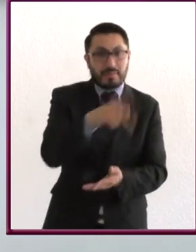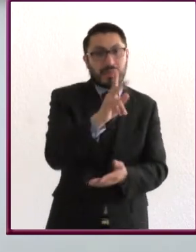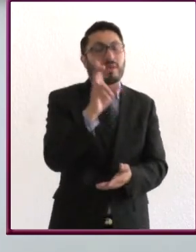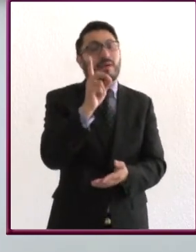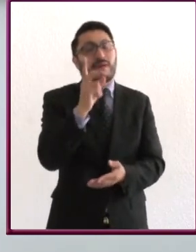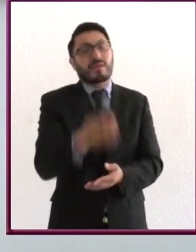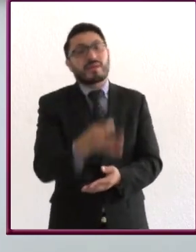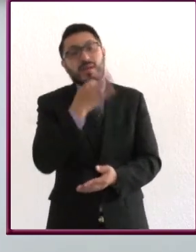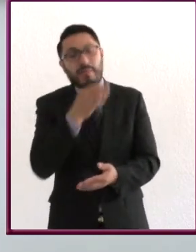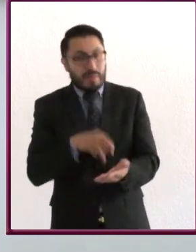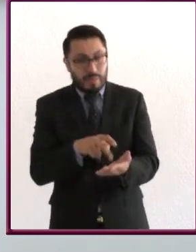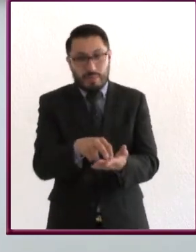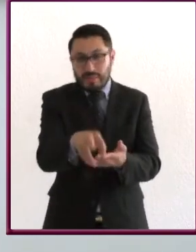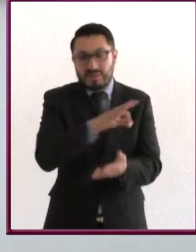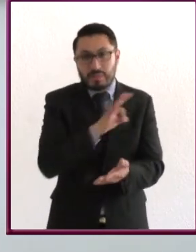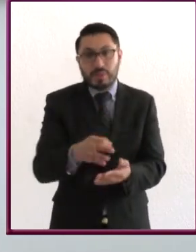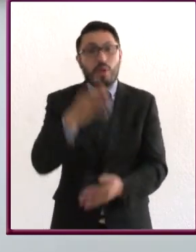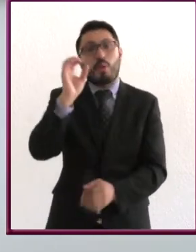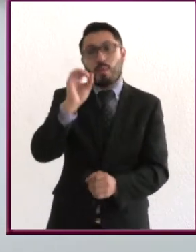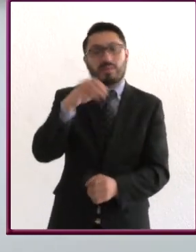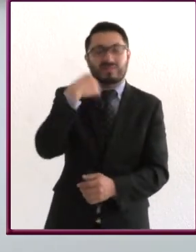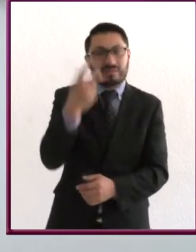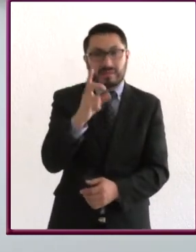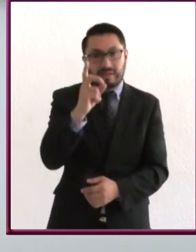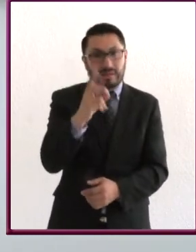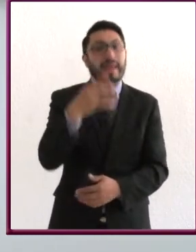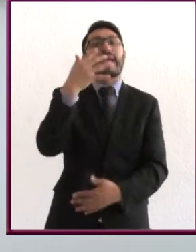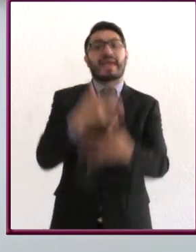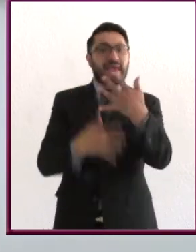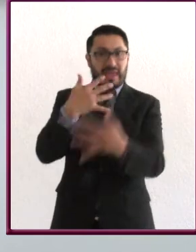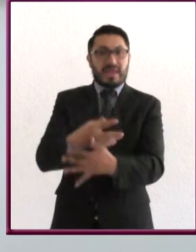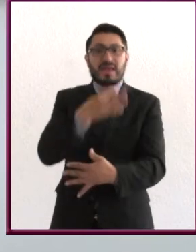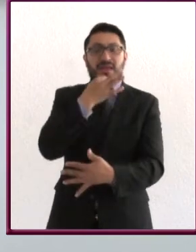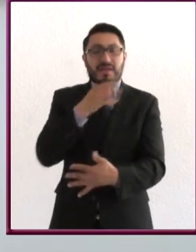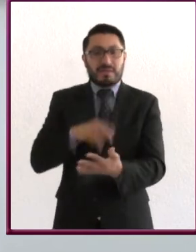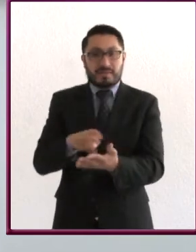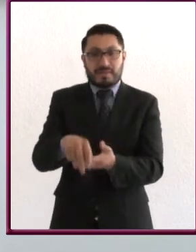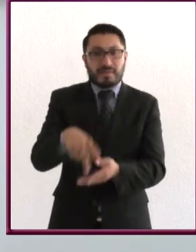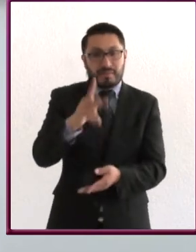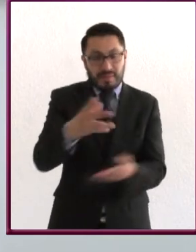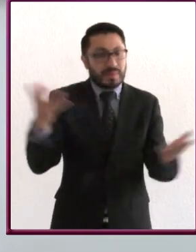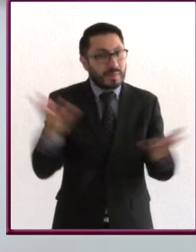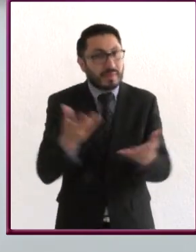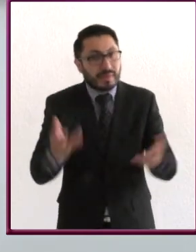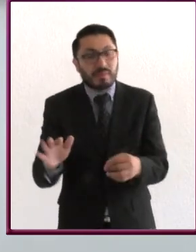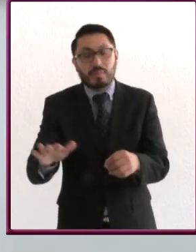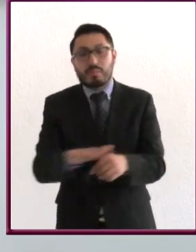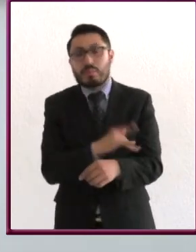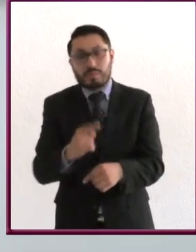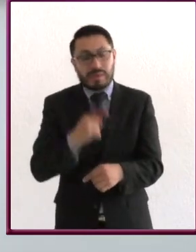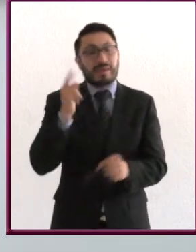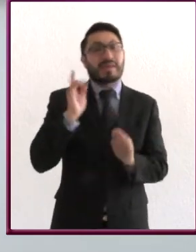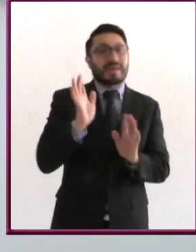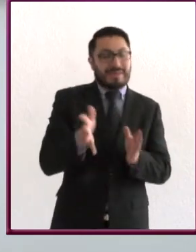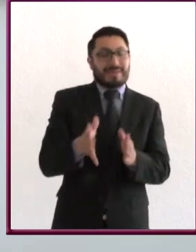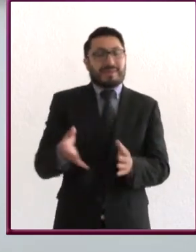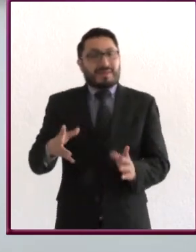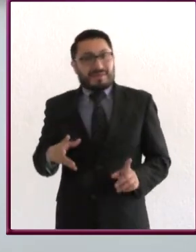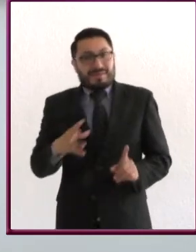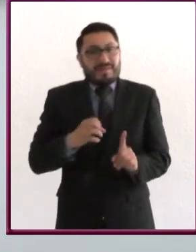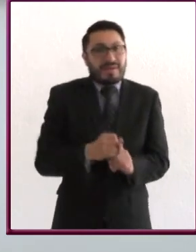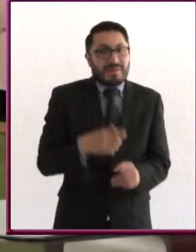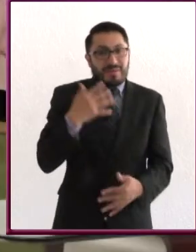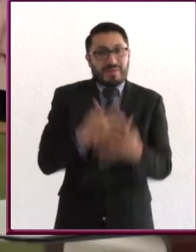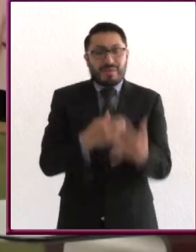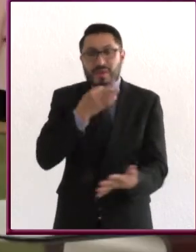hora, camina 15 minutos, ¿no? No camines todo el tiempo, pero hazlo, porque entonces así ya ves que lo lograste y así,